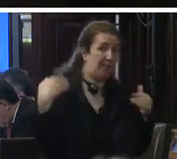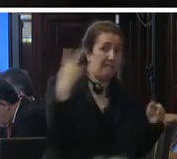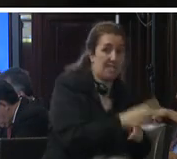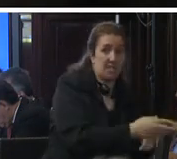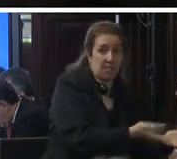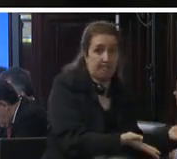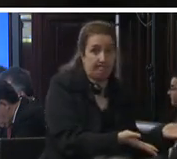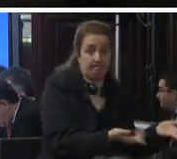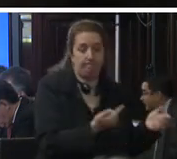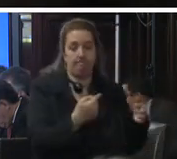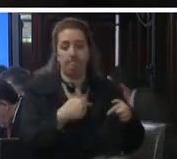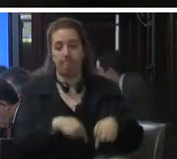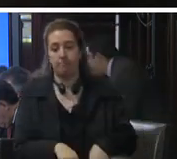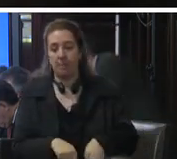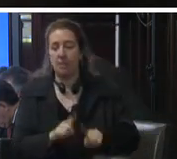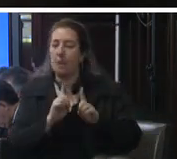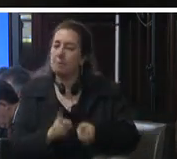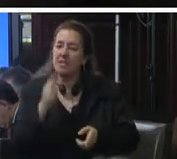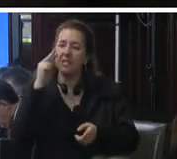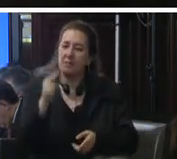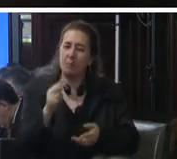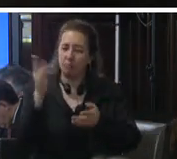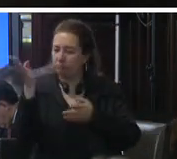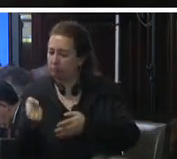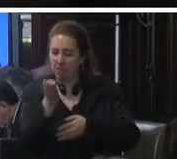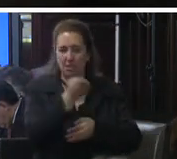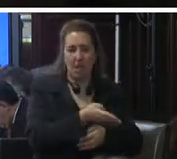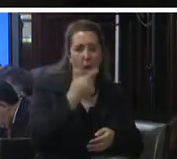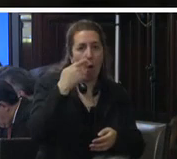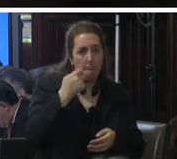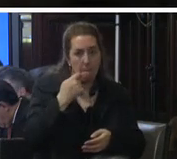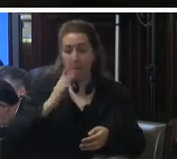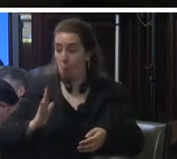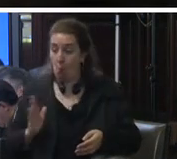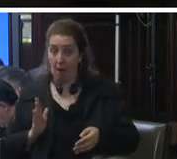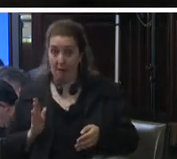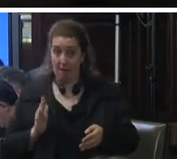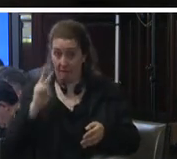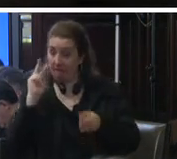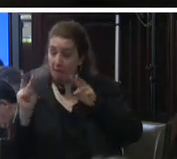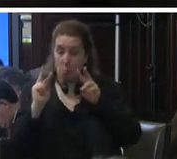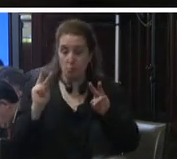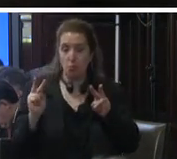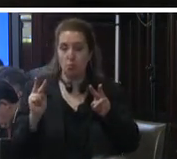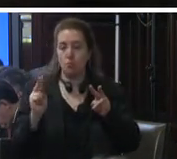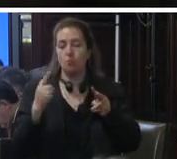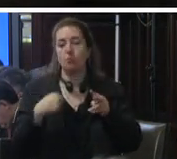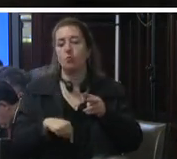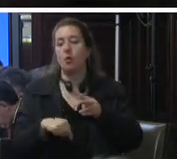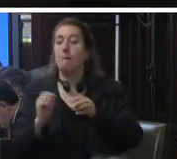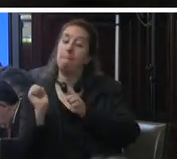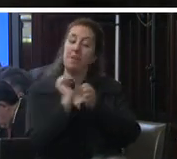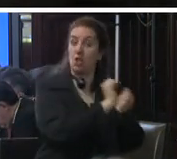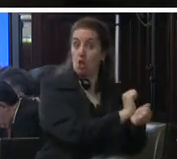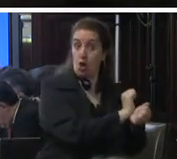género si contrastamos el porcentaje de hombres bajo prisión preventiva con el de mujeres nos daremos cuenta de que en el abuso de la de la